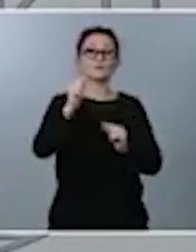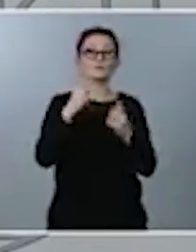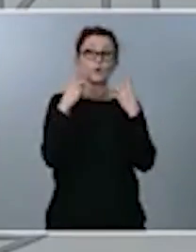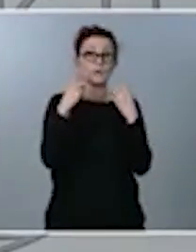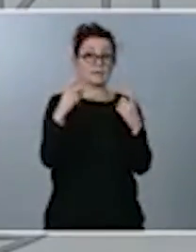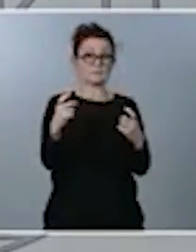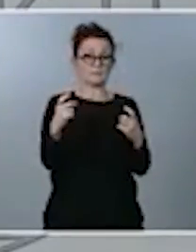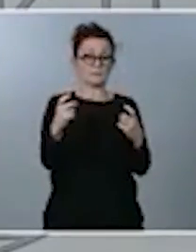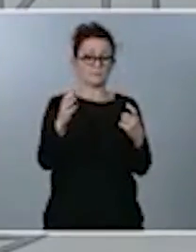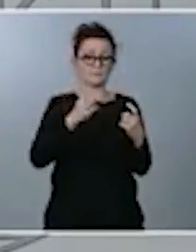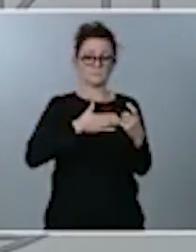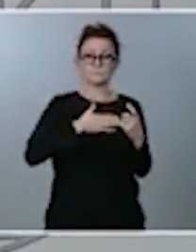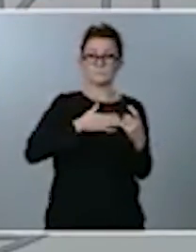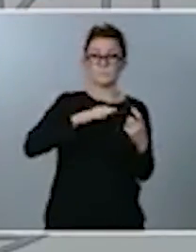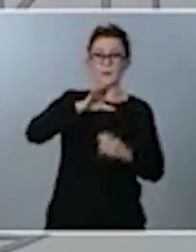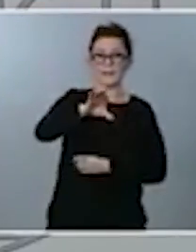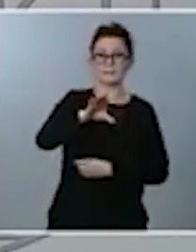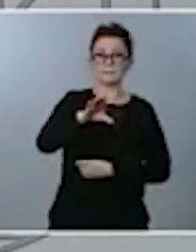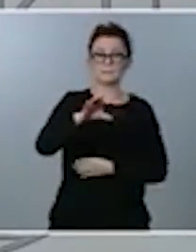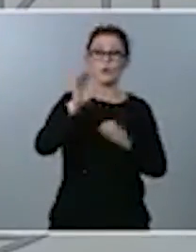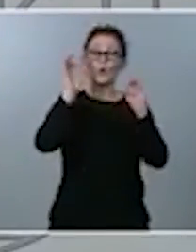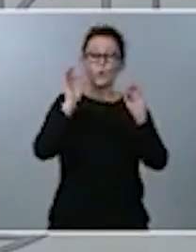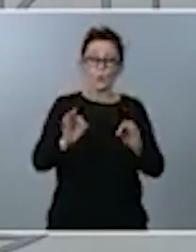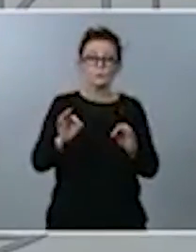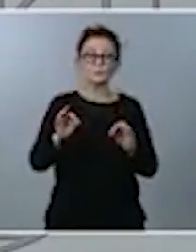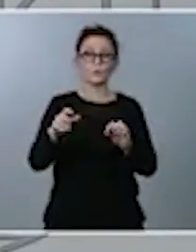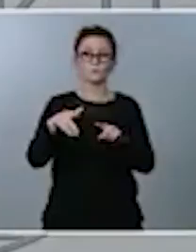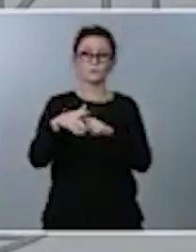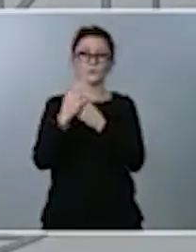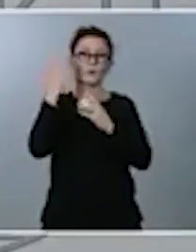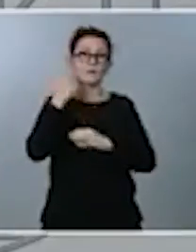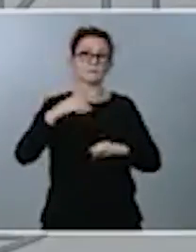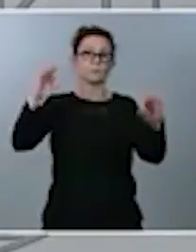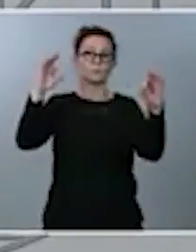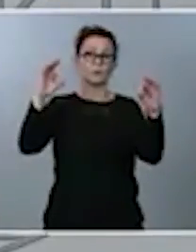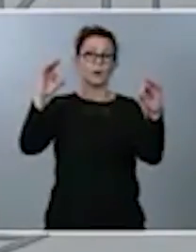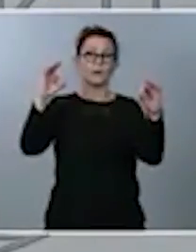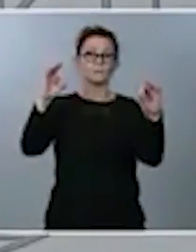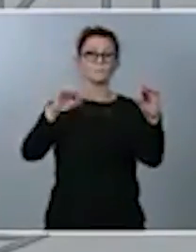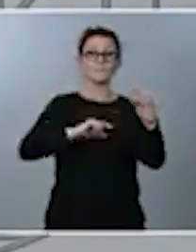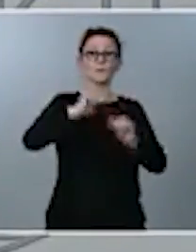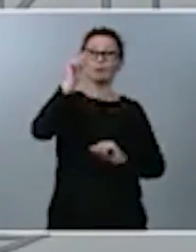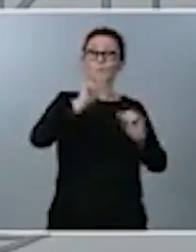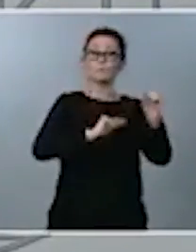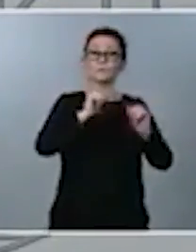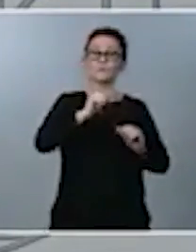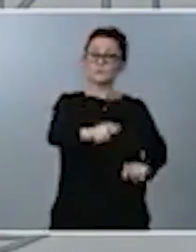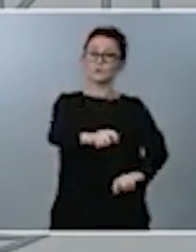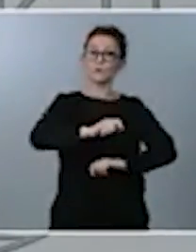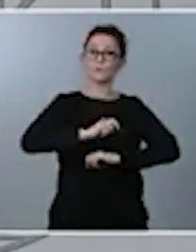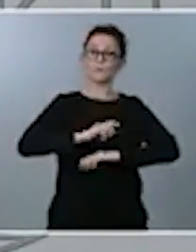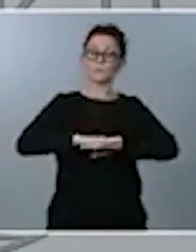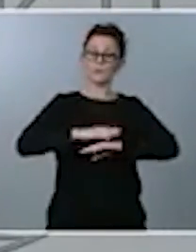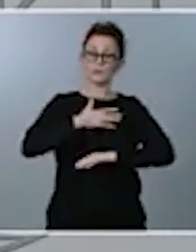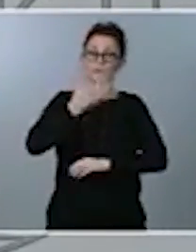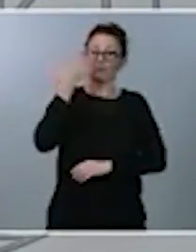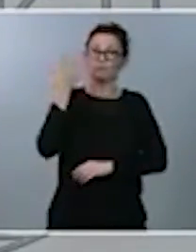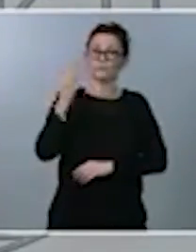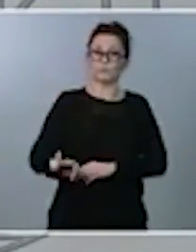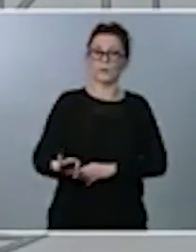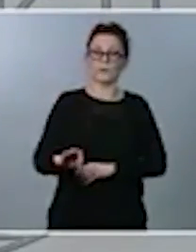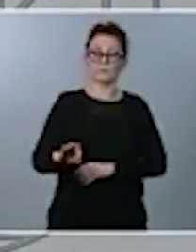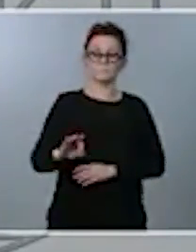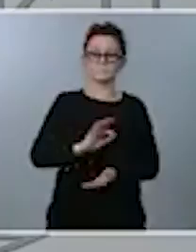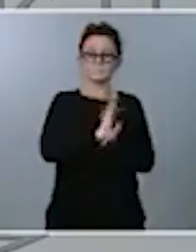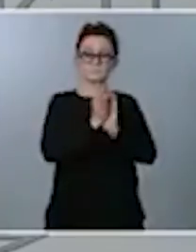país para un momento excepcional. Unos presupuestos que nos tienen que servir para ser capaces de transformar social